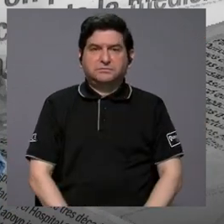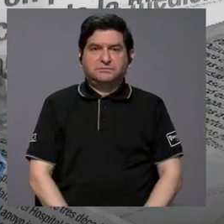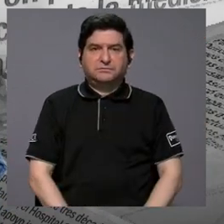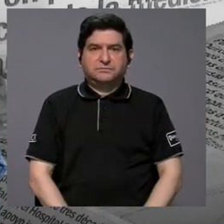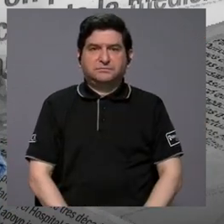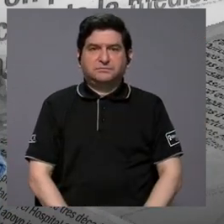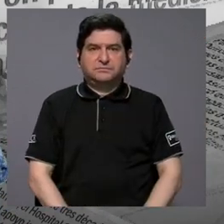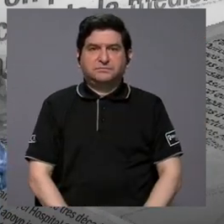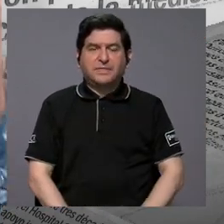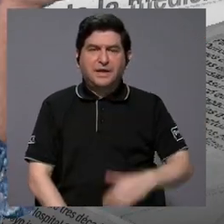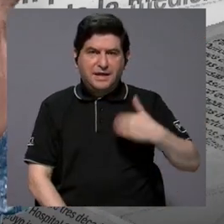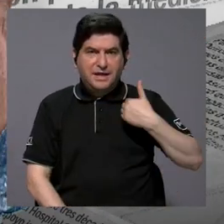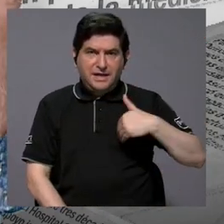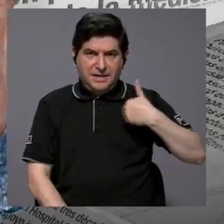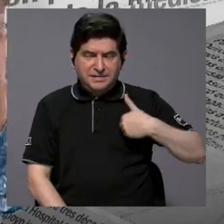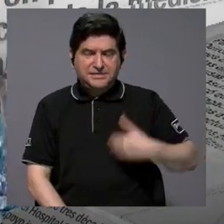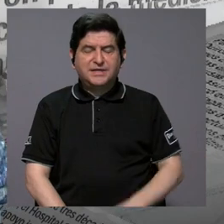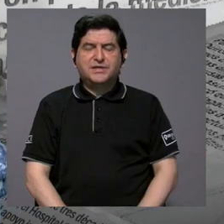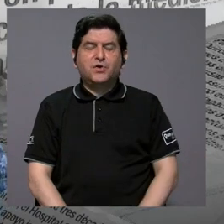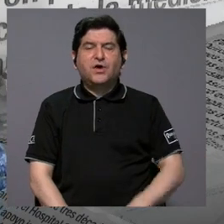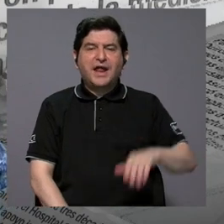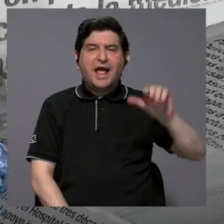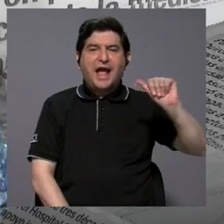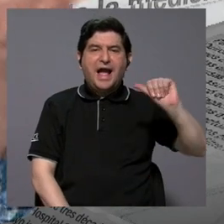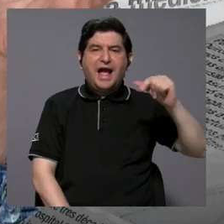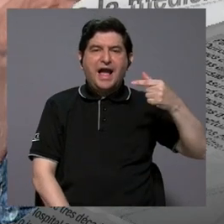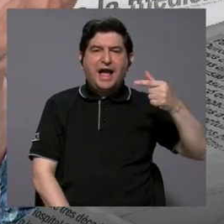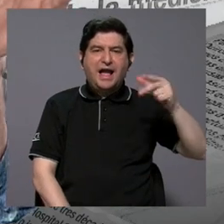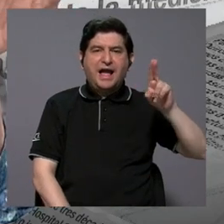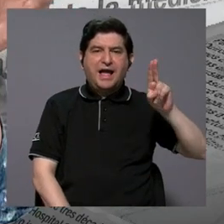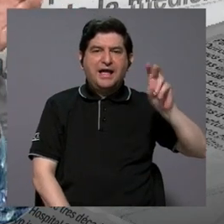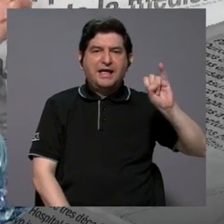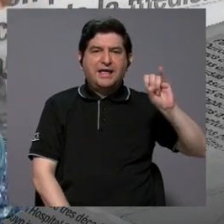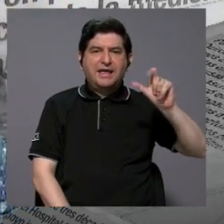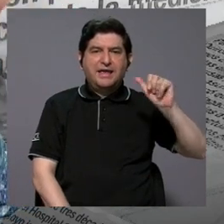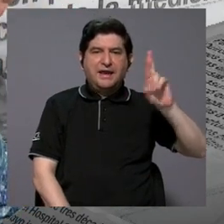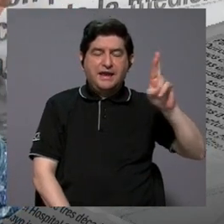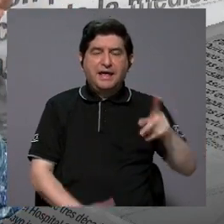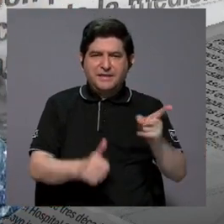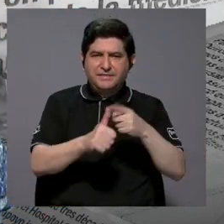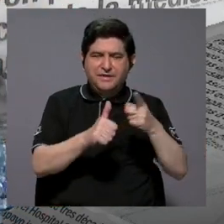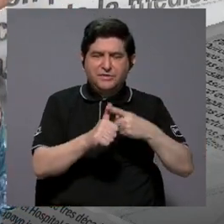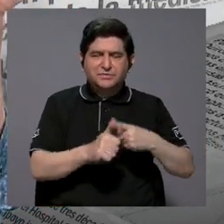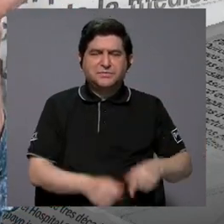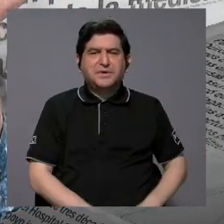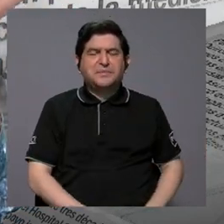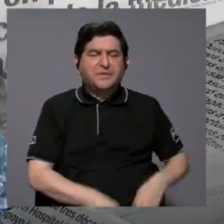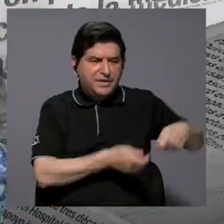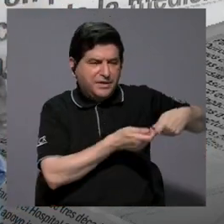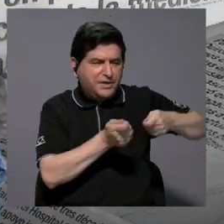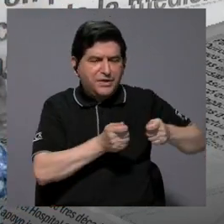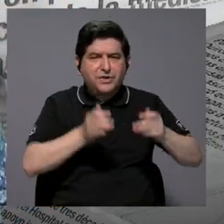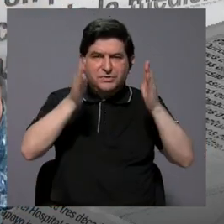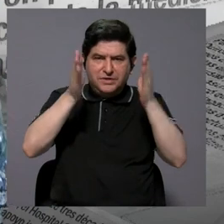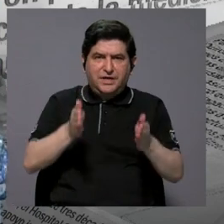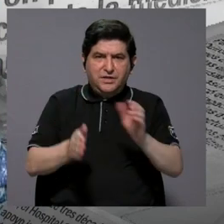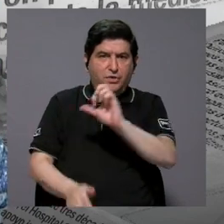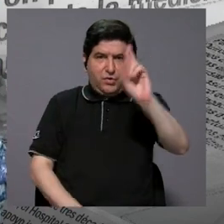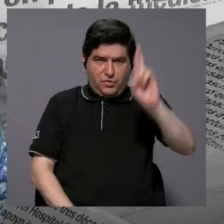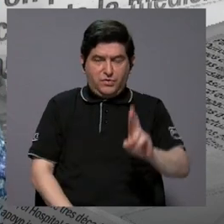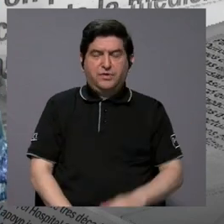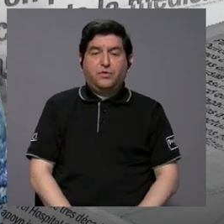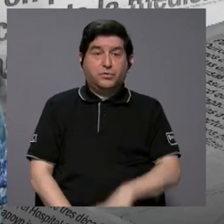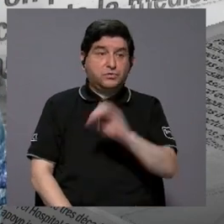señor Aguilar, que fue uno de los primeros arqueólogos aquí en Costa Rica, si no el primero, y él